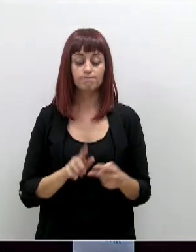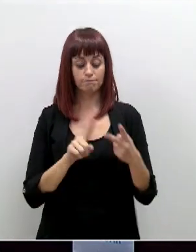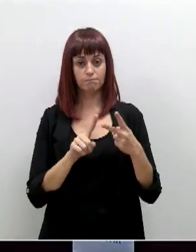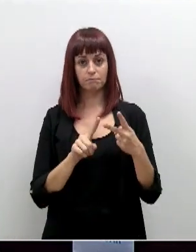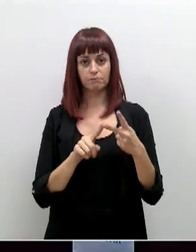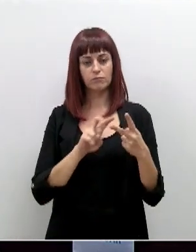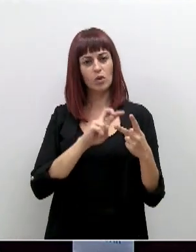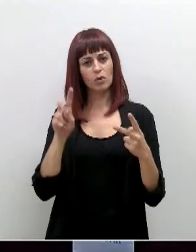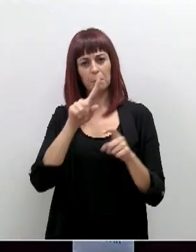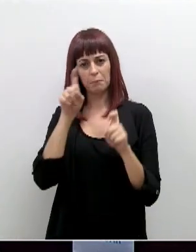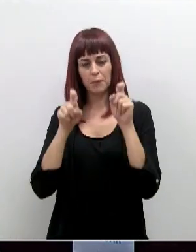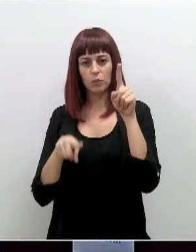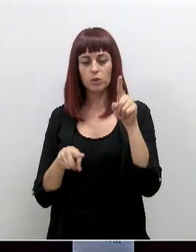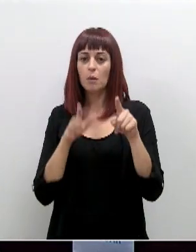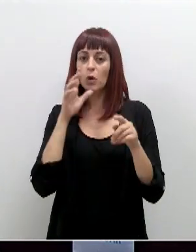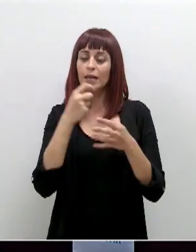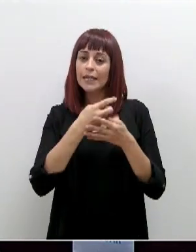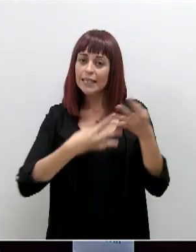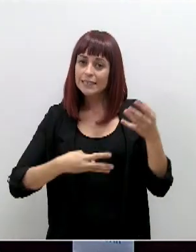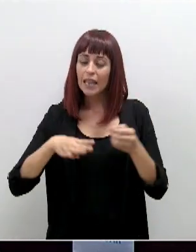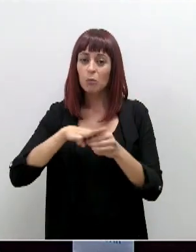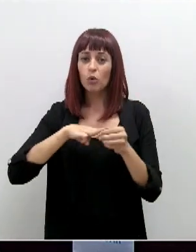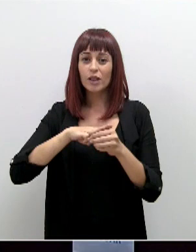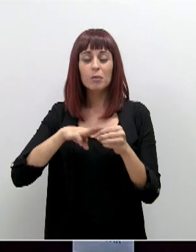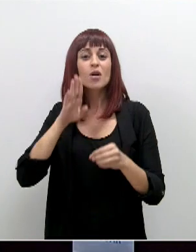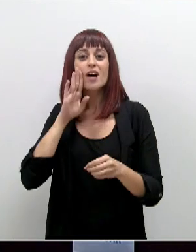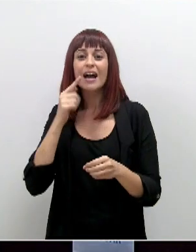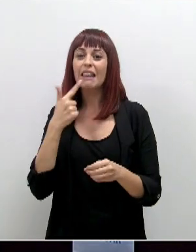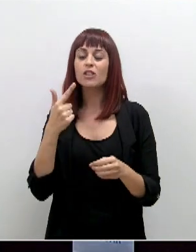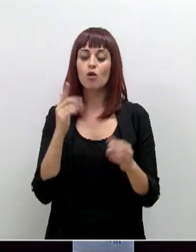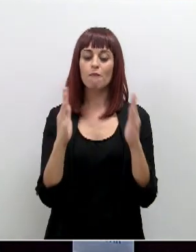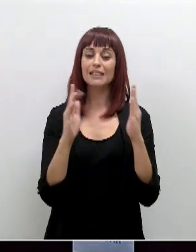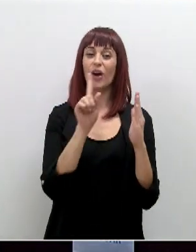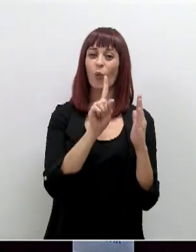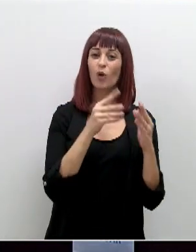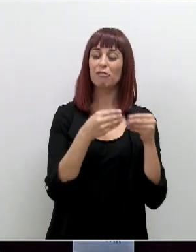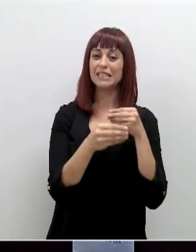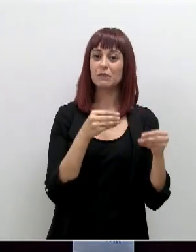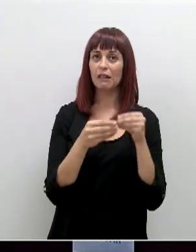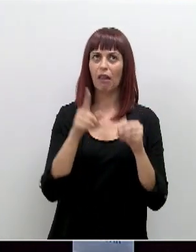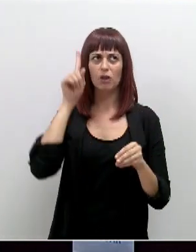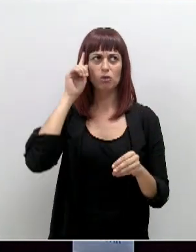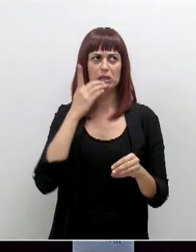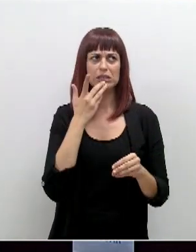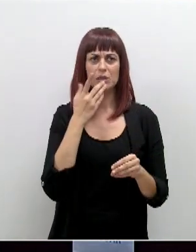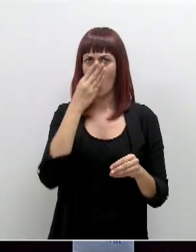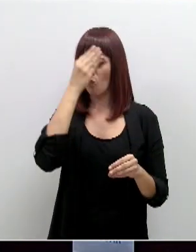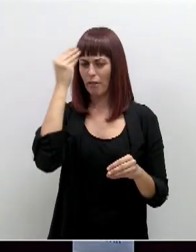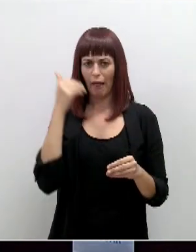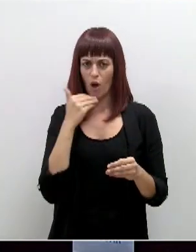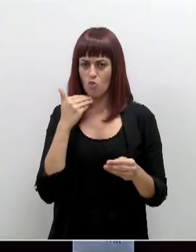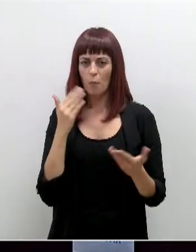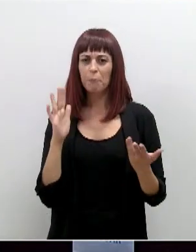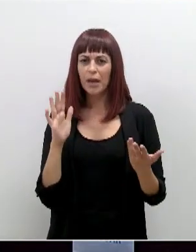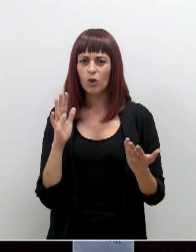luego también me gustaría preguntarles, porque en la lista de municipios que han hablado, en los que han dicho de fase 1 flexibilizada, no sé si se me ha escapado alguno al escucharlo,